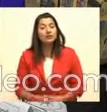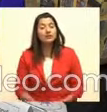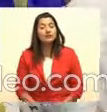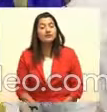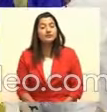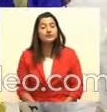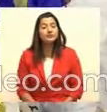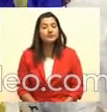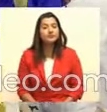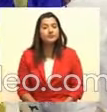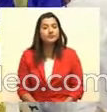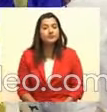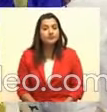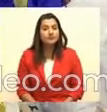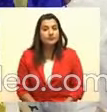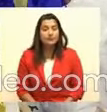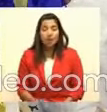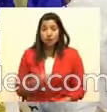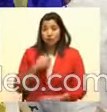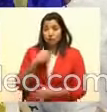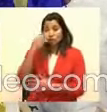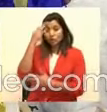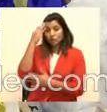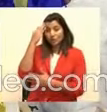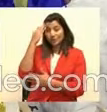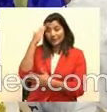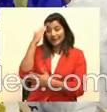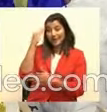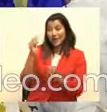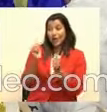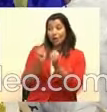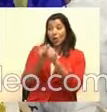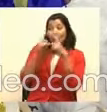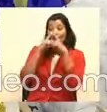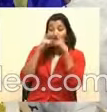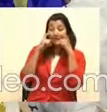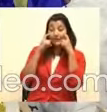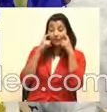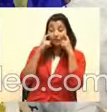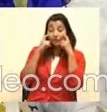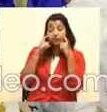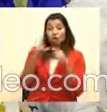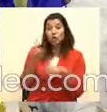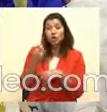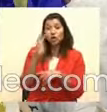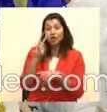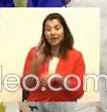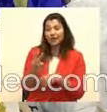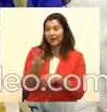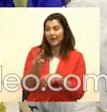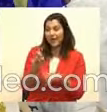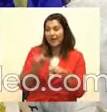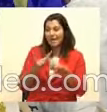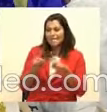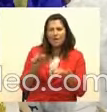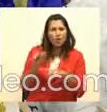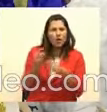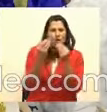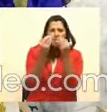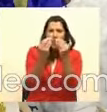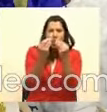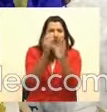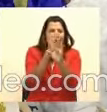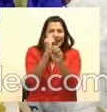es que, perdón, yo, yo sé que con la mascarilla no se ve cuando uno se está riendo, pero lo que me da risa es ver lo detallista que es,